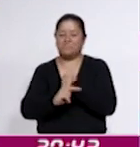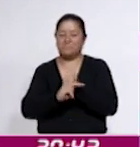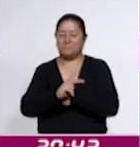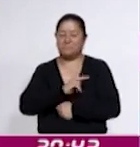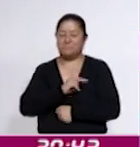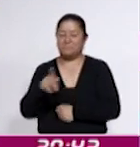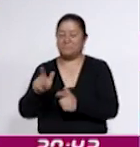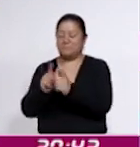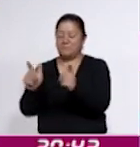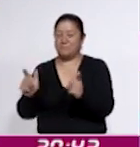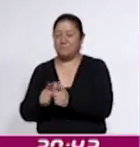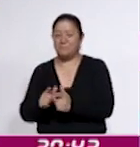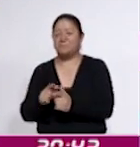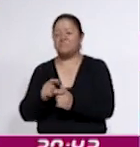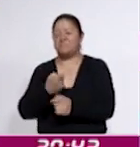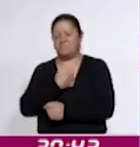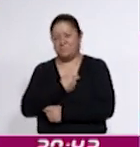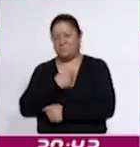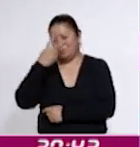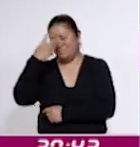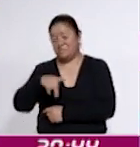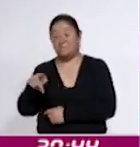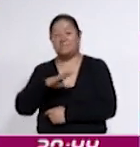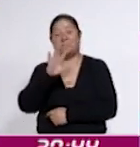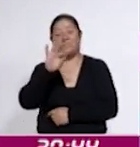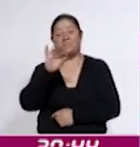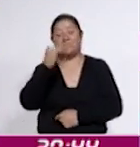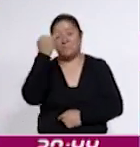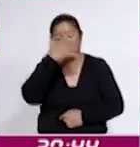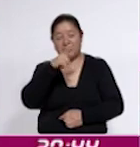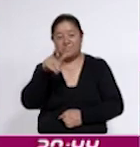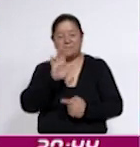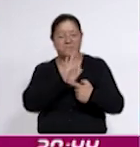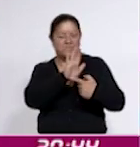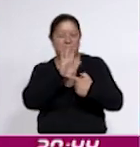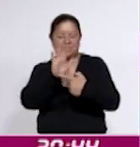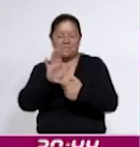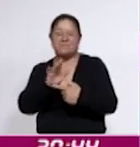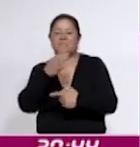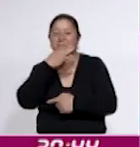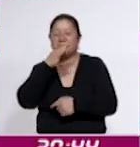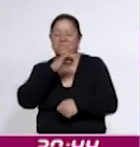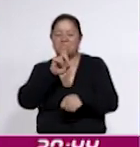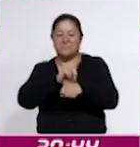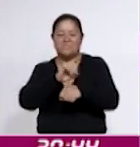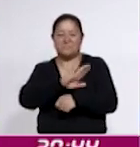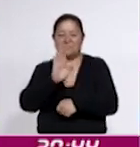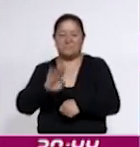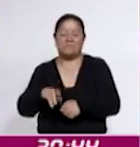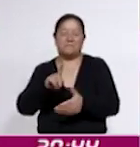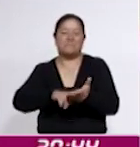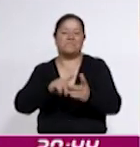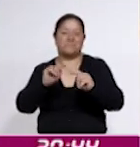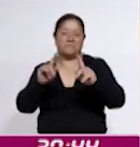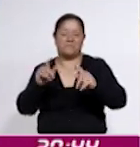Mexicana, integrada por 40 imágenes que muestran la celebración del Día de Muertos en Tlaxcala.